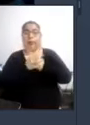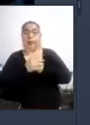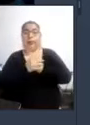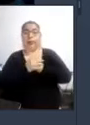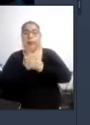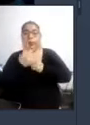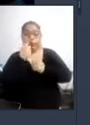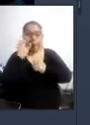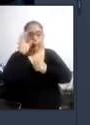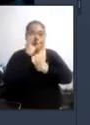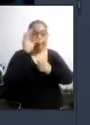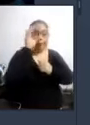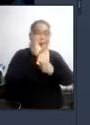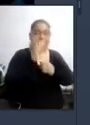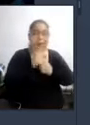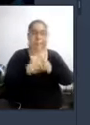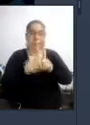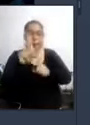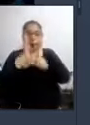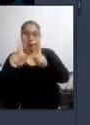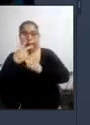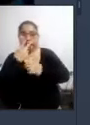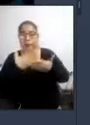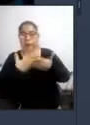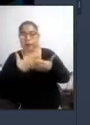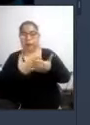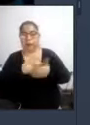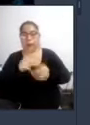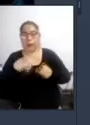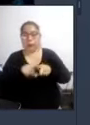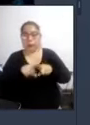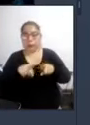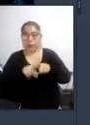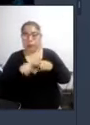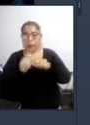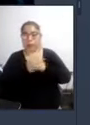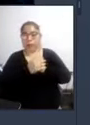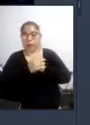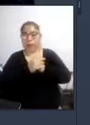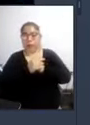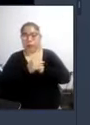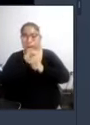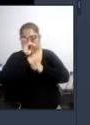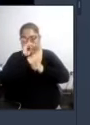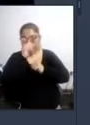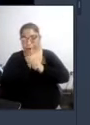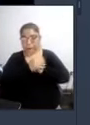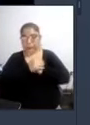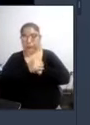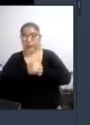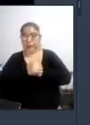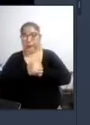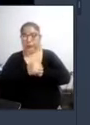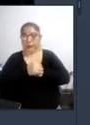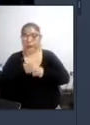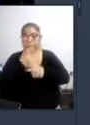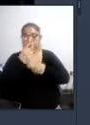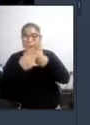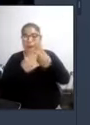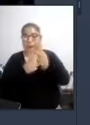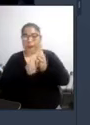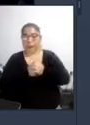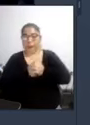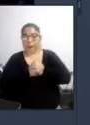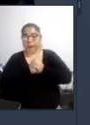encontraremos cuestas y en el mejor de los casos escaleras empinadas pero sin barrandas